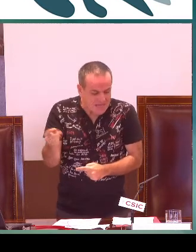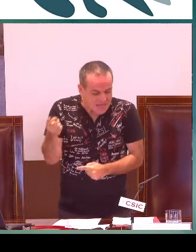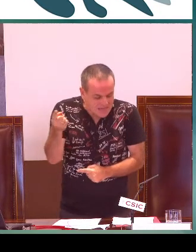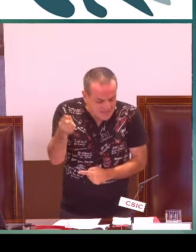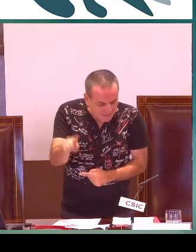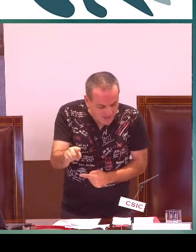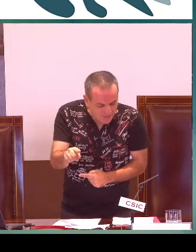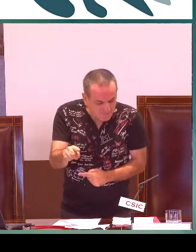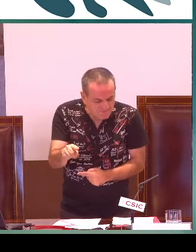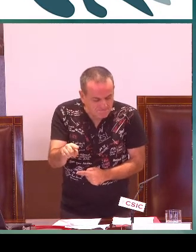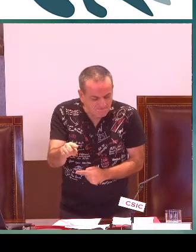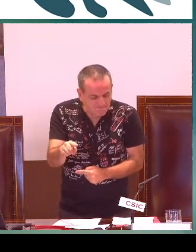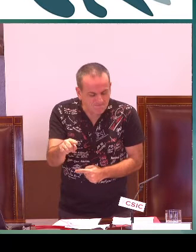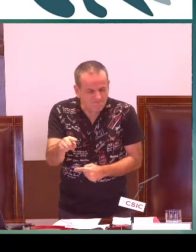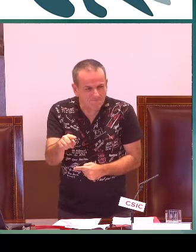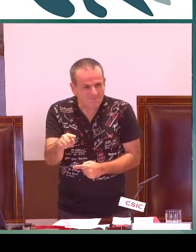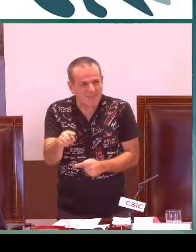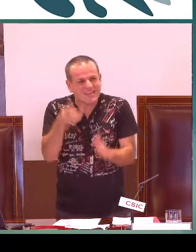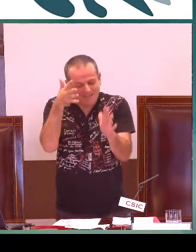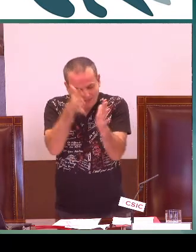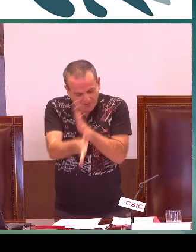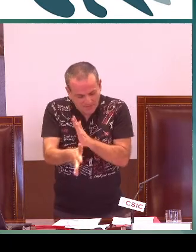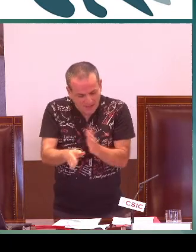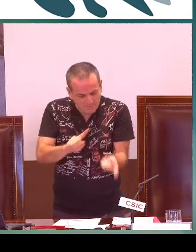de la lengua de signos y la lengua de signos catalana.